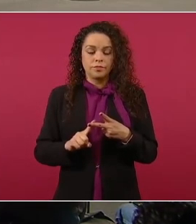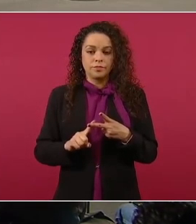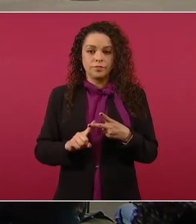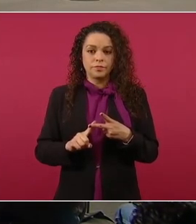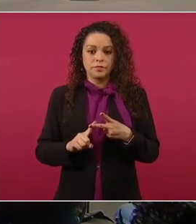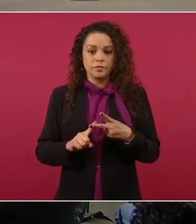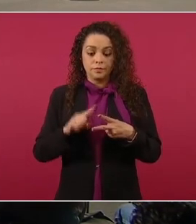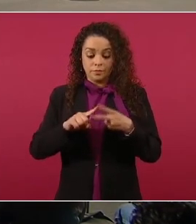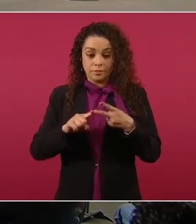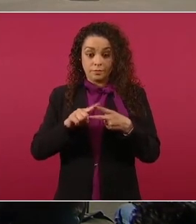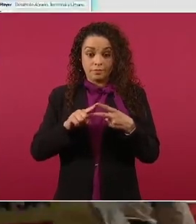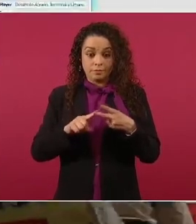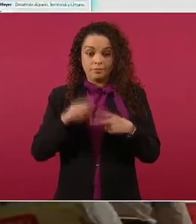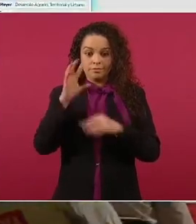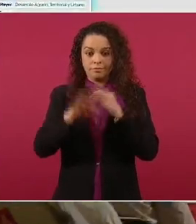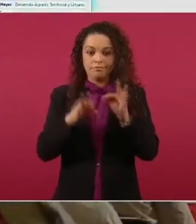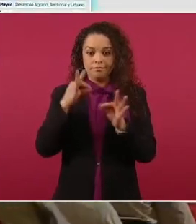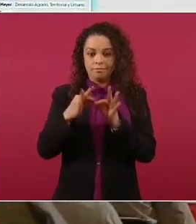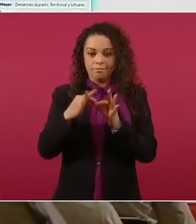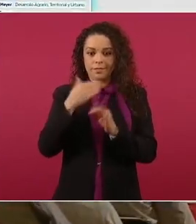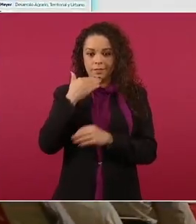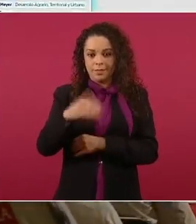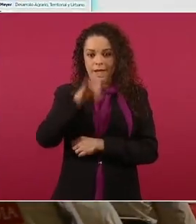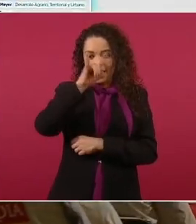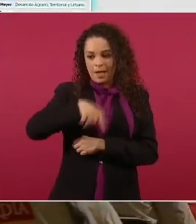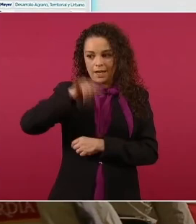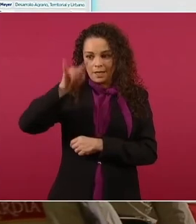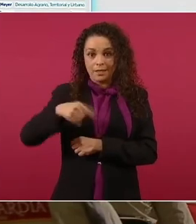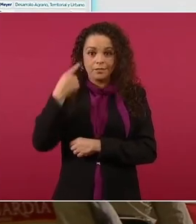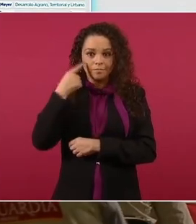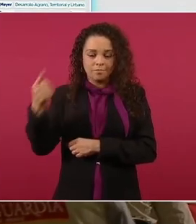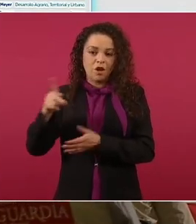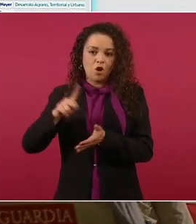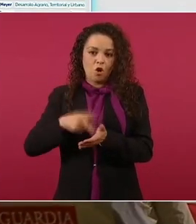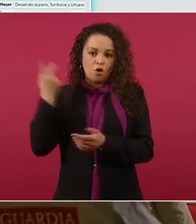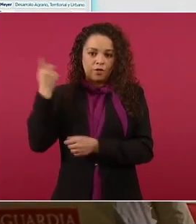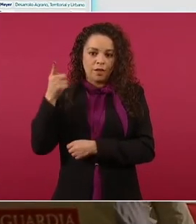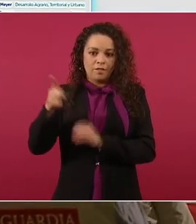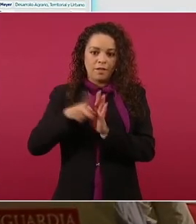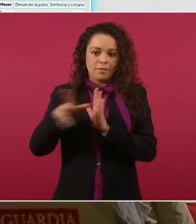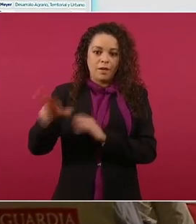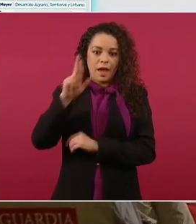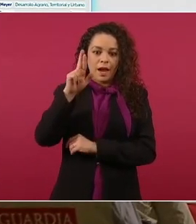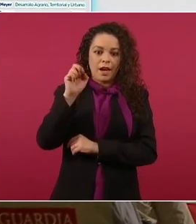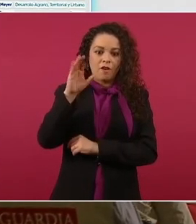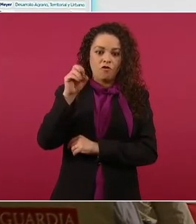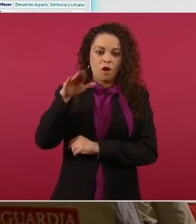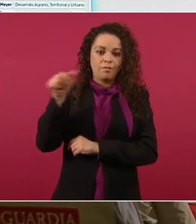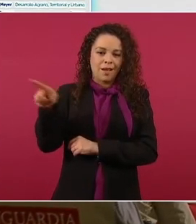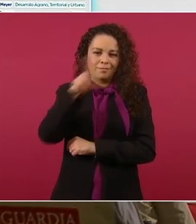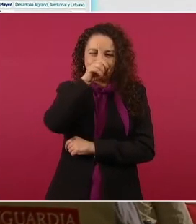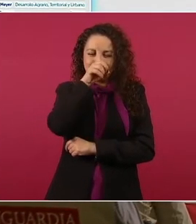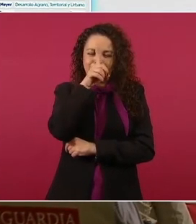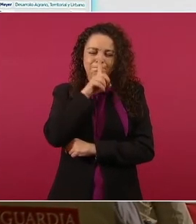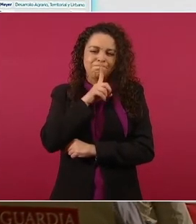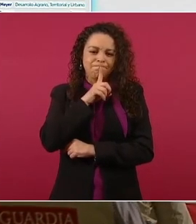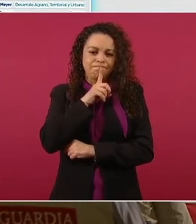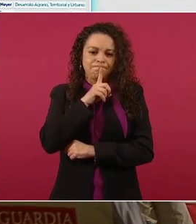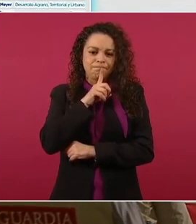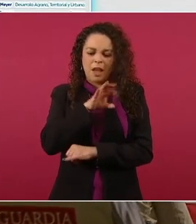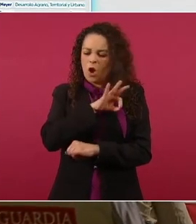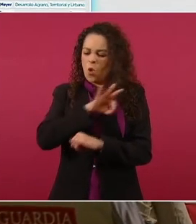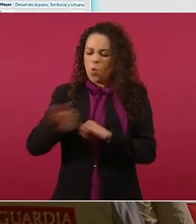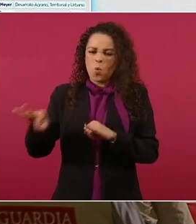con eso estaría completada. Así que, bueno, vemos otra vez cómo reforma miente. Pero ya la última y nos vamos.